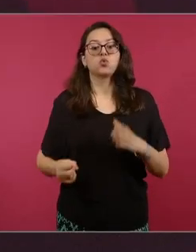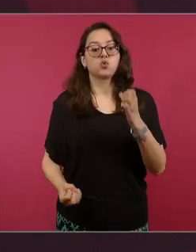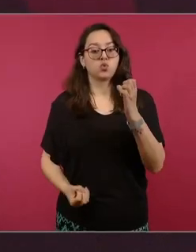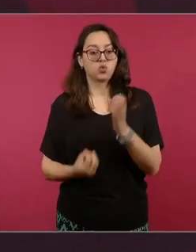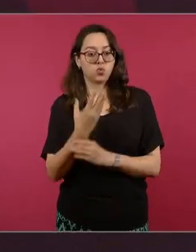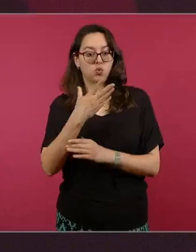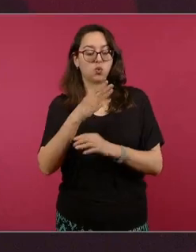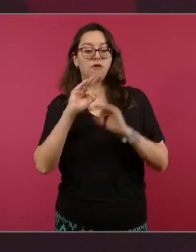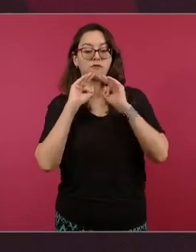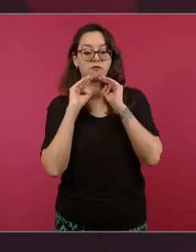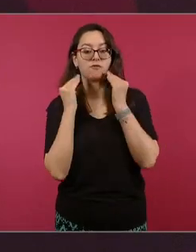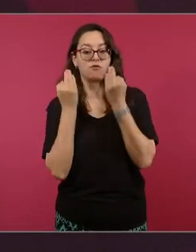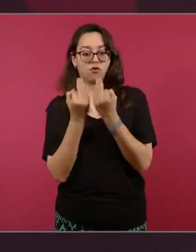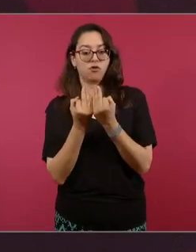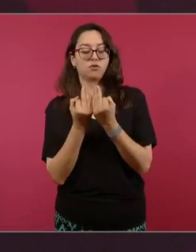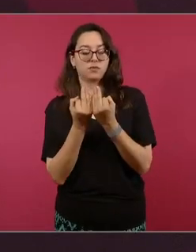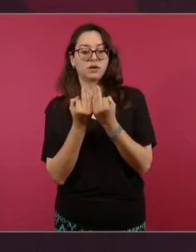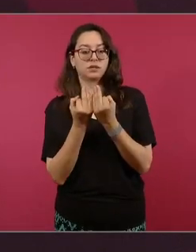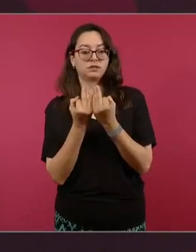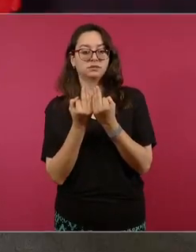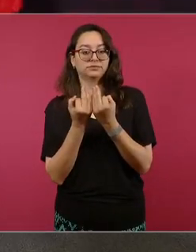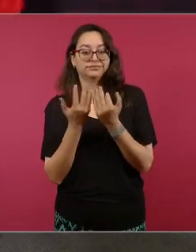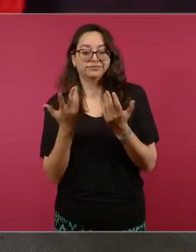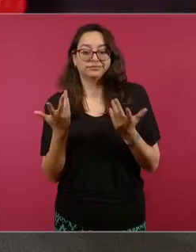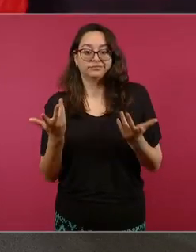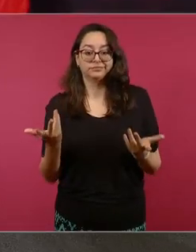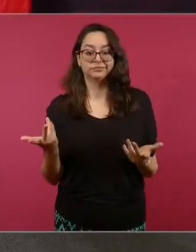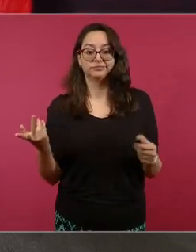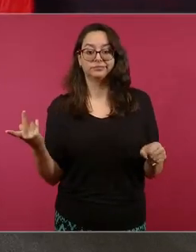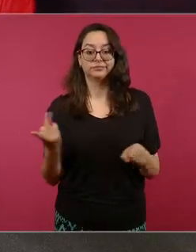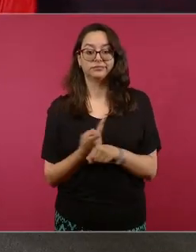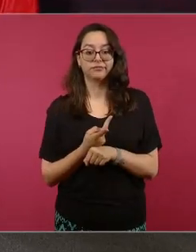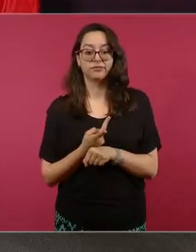los medios de información